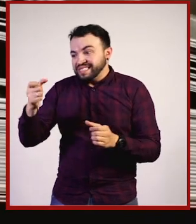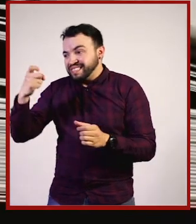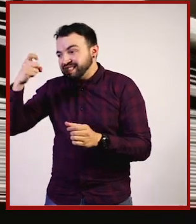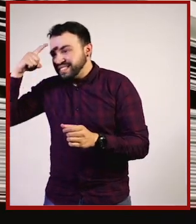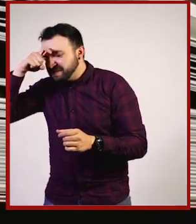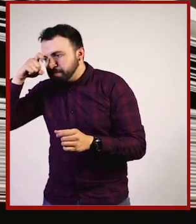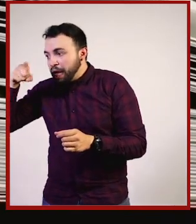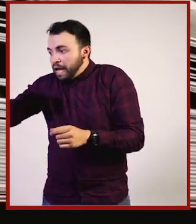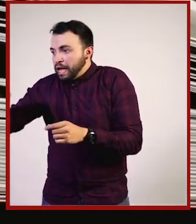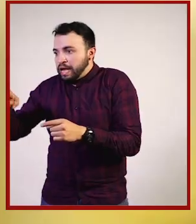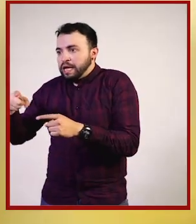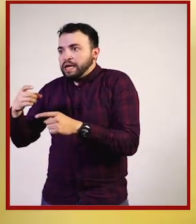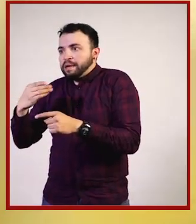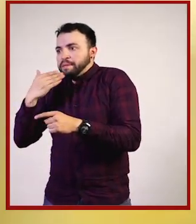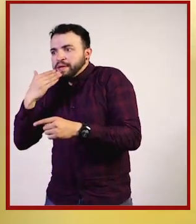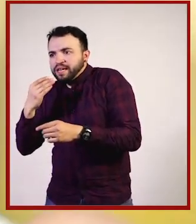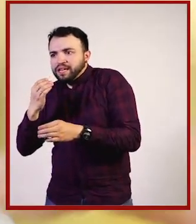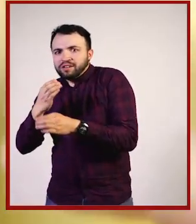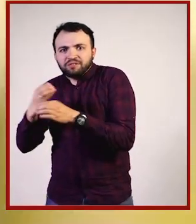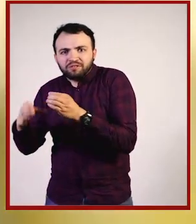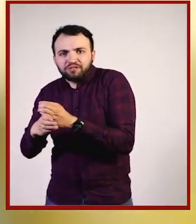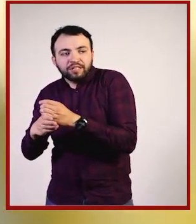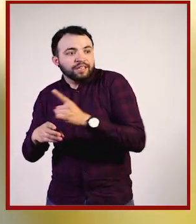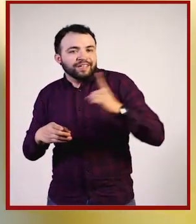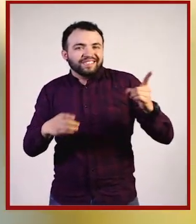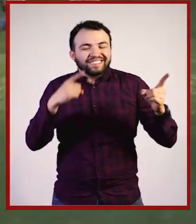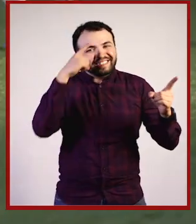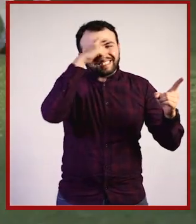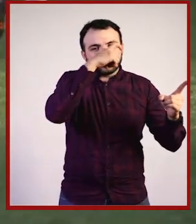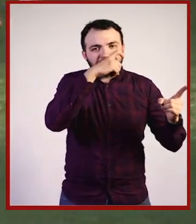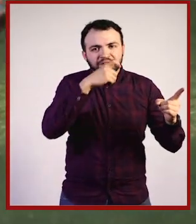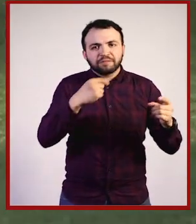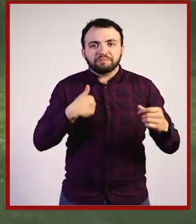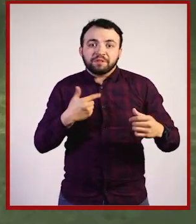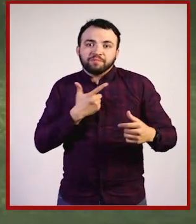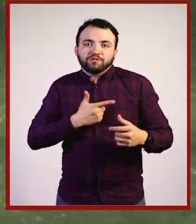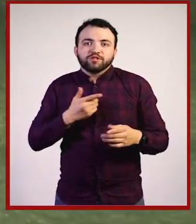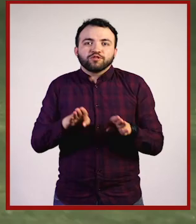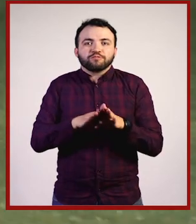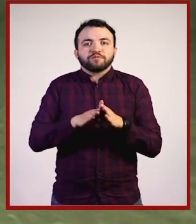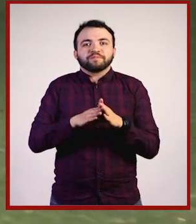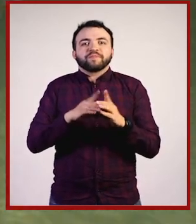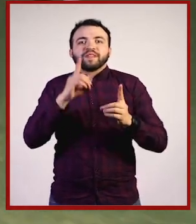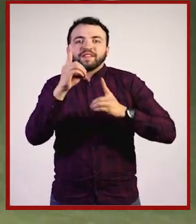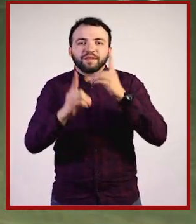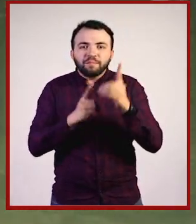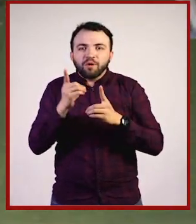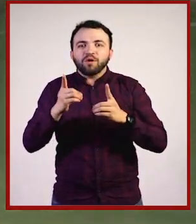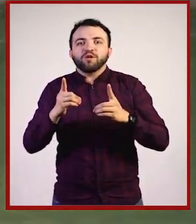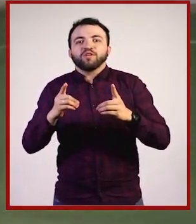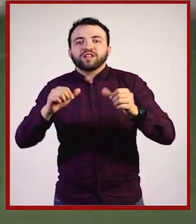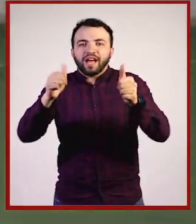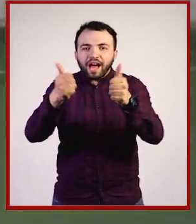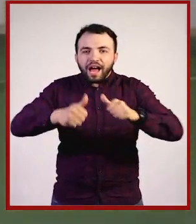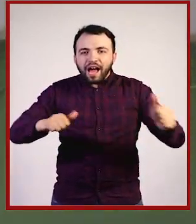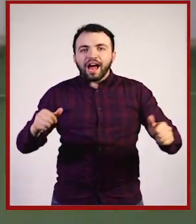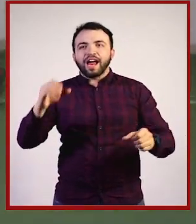historias, la literatura, el arte, la pintura y también el deporte. El deporte me gustaba mucho. Me queda claro, eres